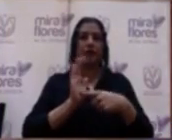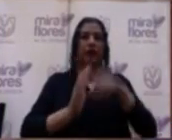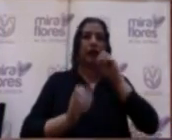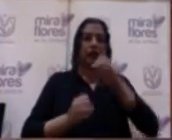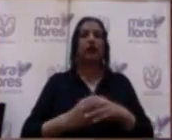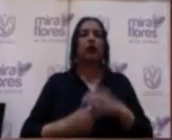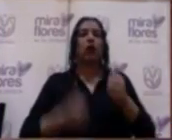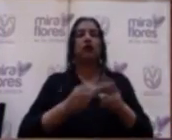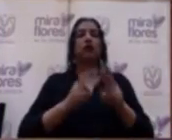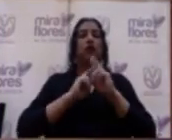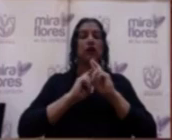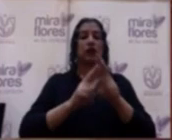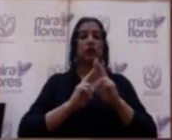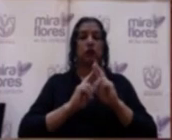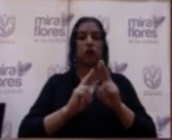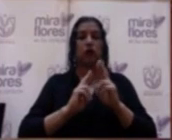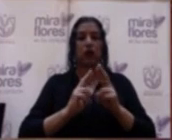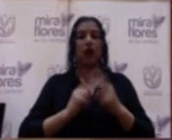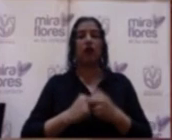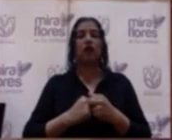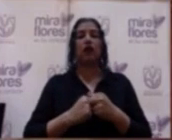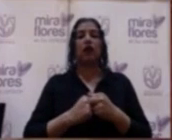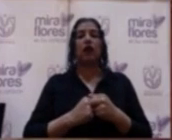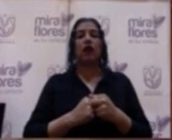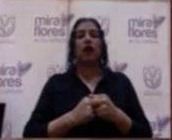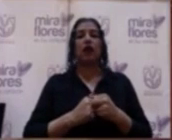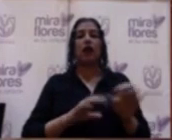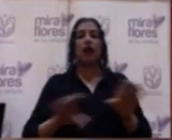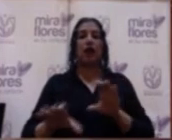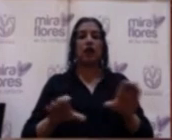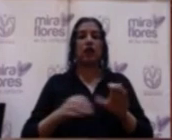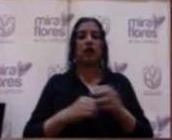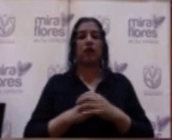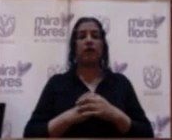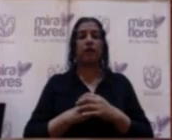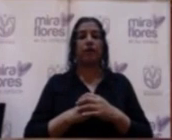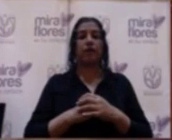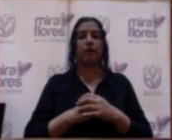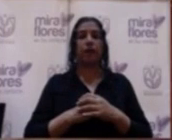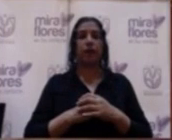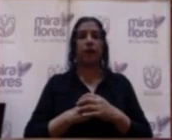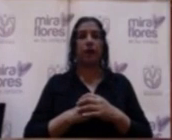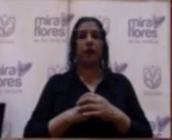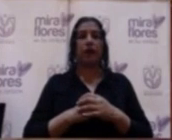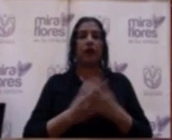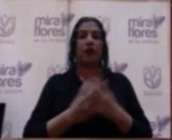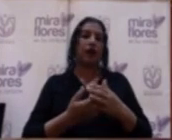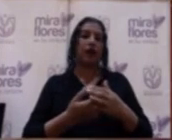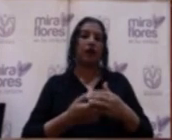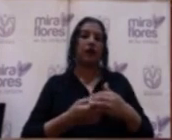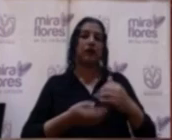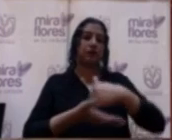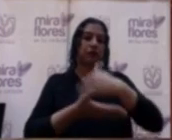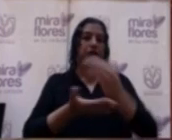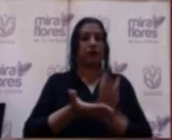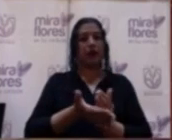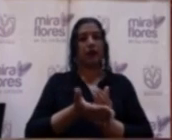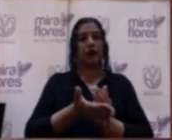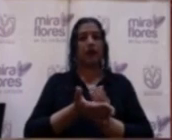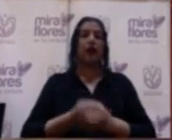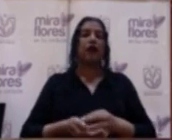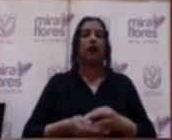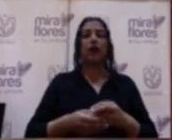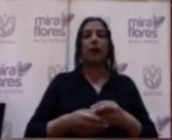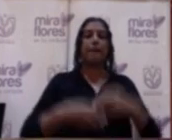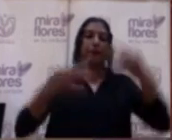los resultados llevados a cabo en las etapas del presupuesto